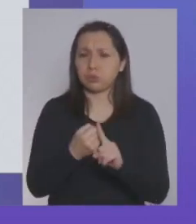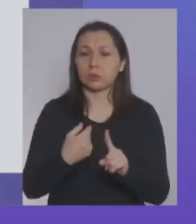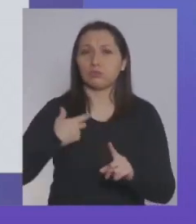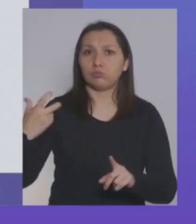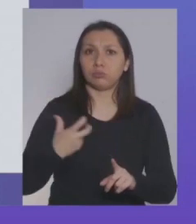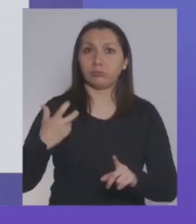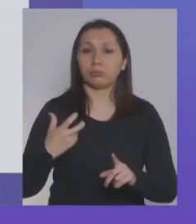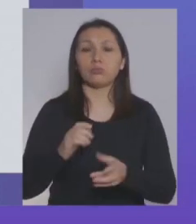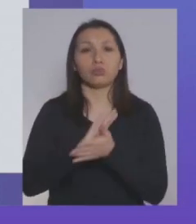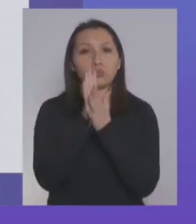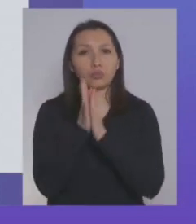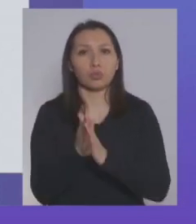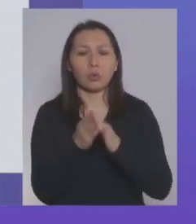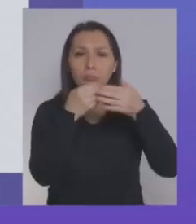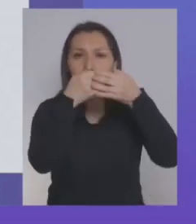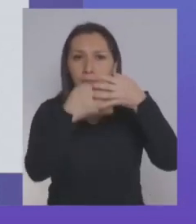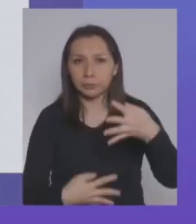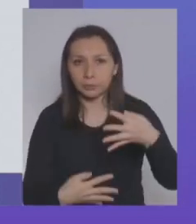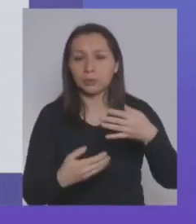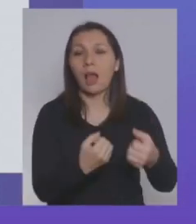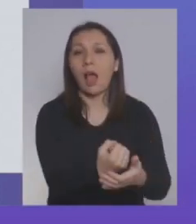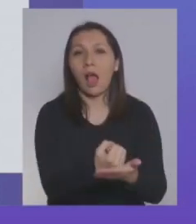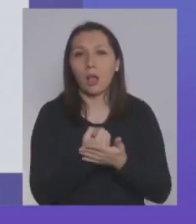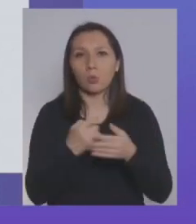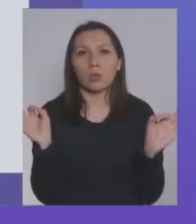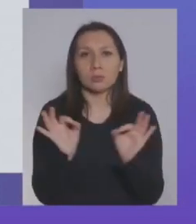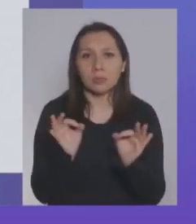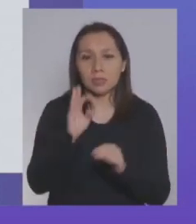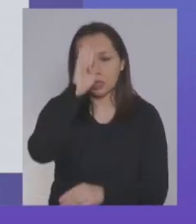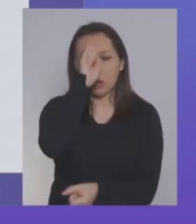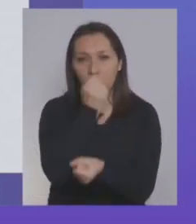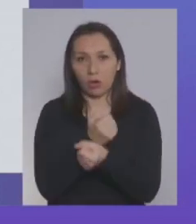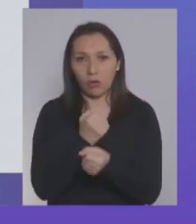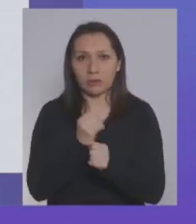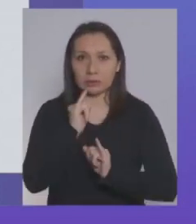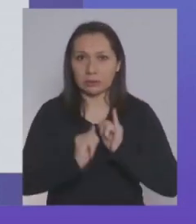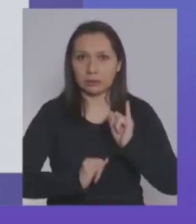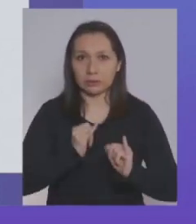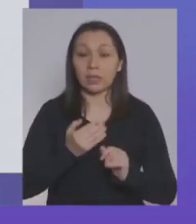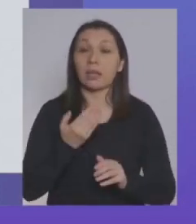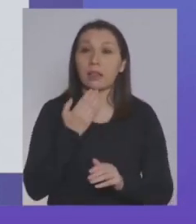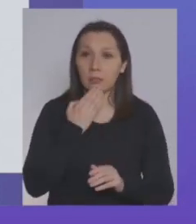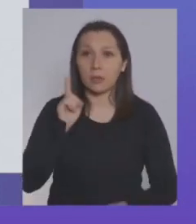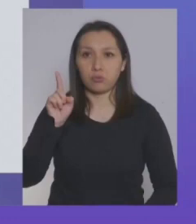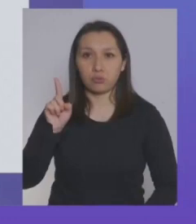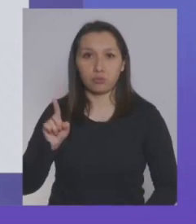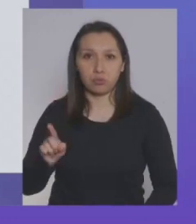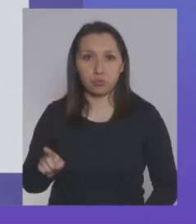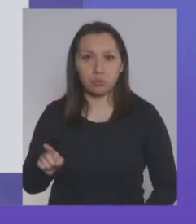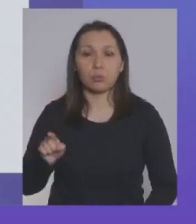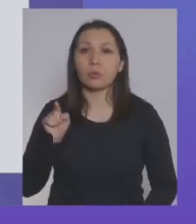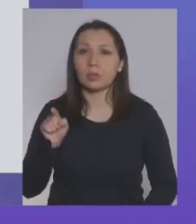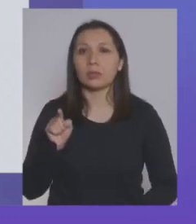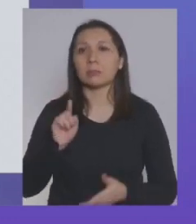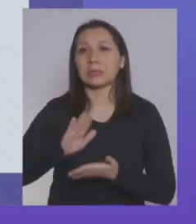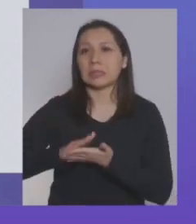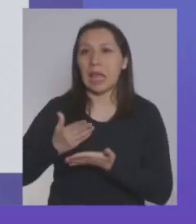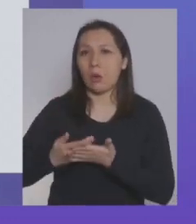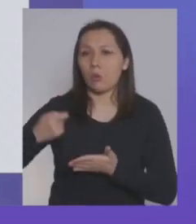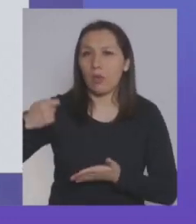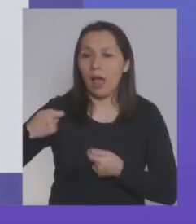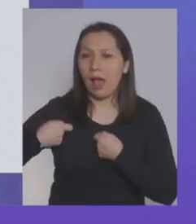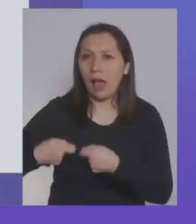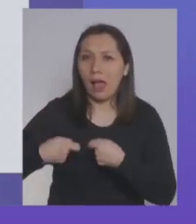también todas las prestaciones que pueden haber incluía la comisaría virtual. Y ahí está, como les digo, eventos de salud de alto